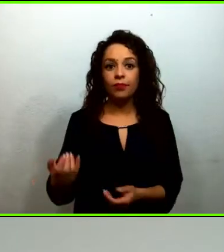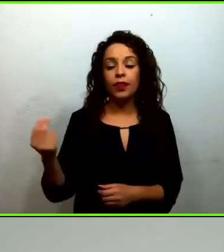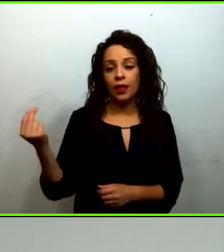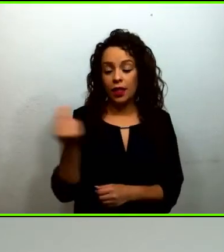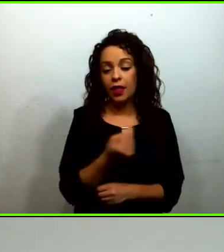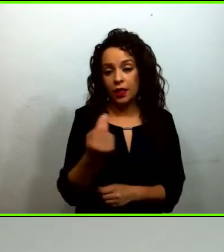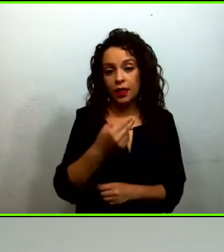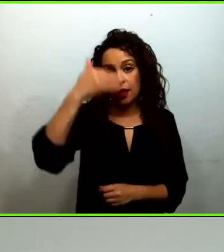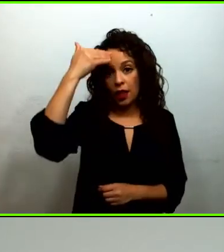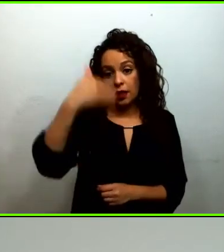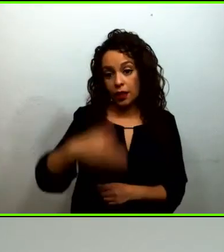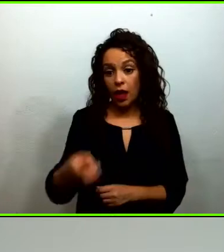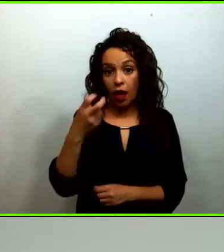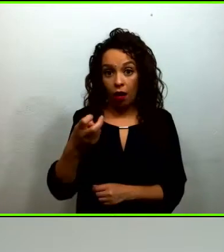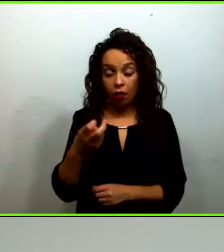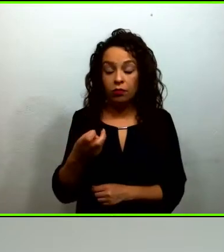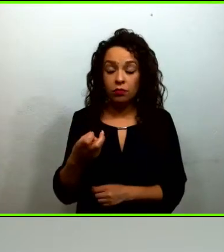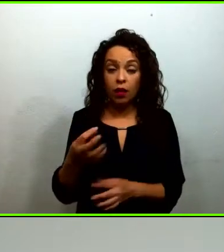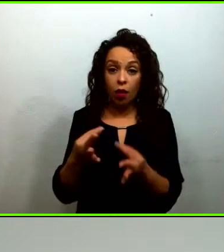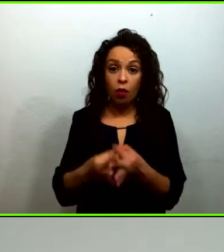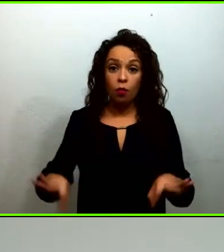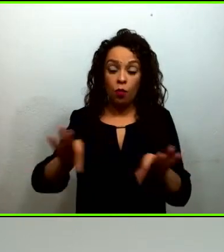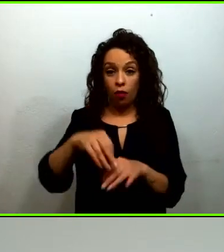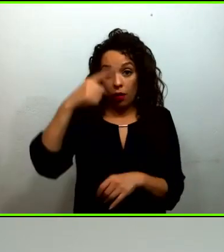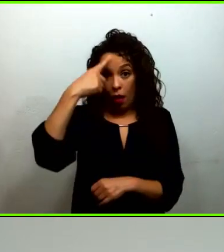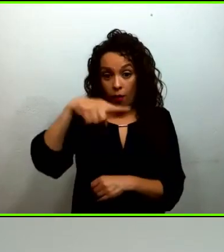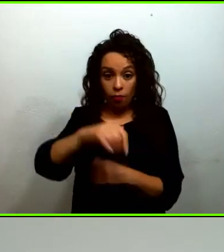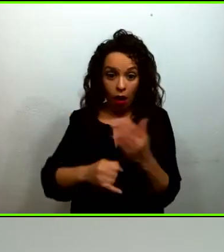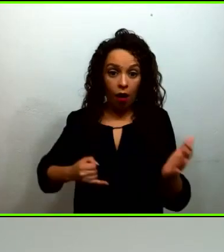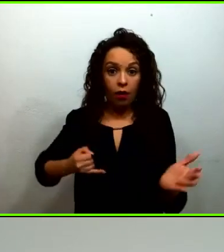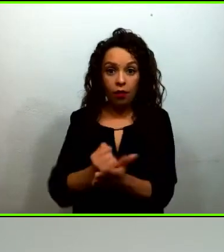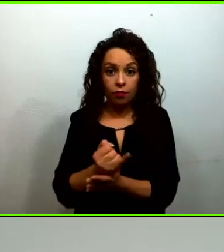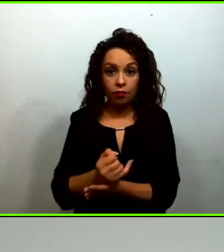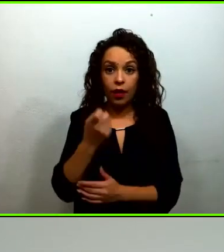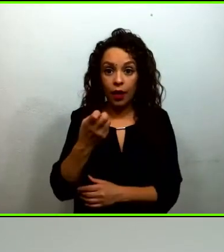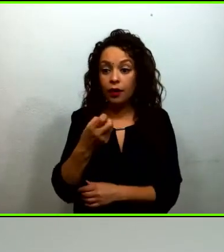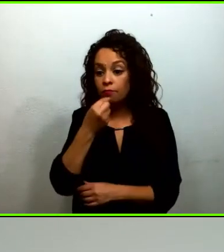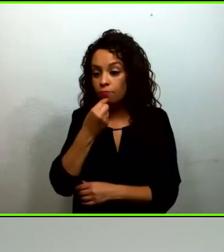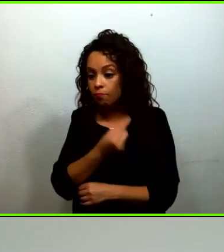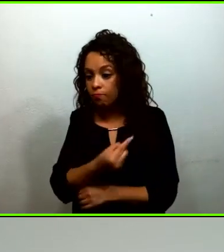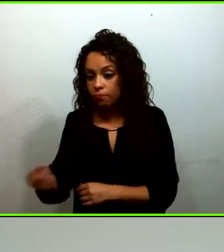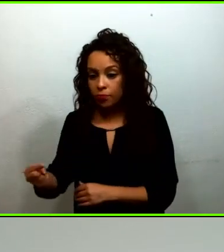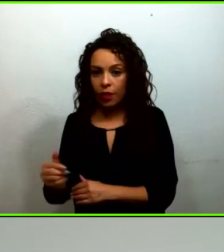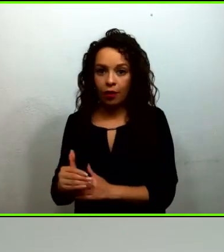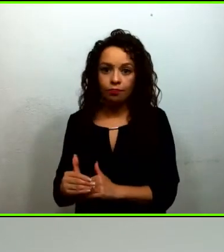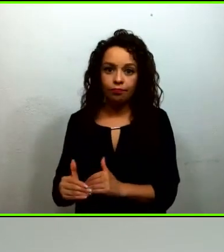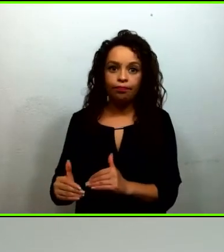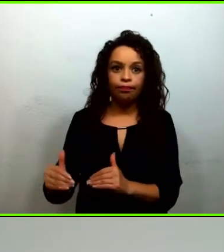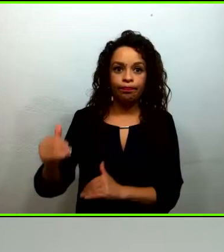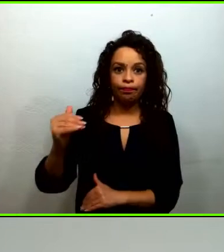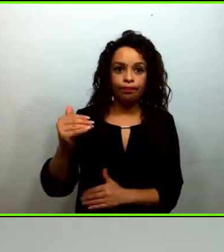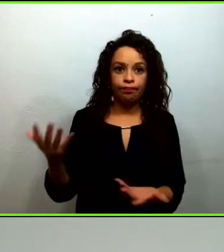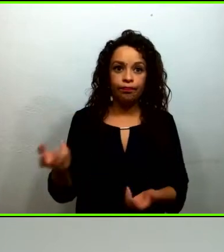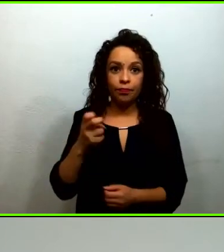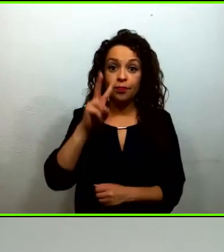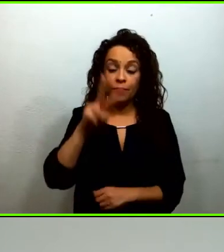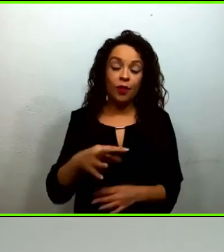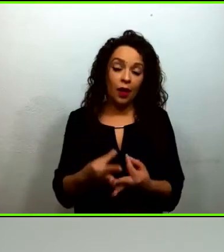importancia decisiva en el futuro de esos niños así que también me parece que hay que destacar ese foco en la primera infancia